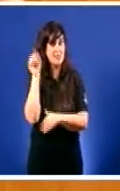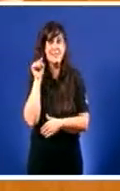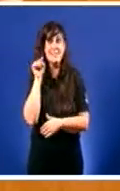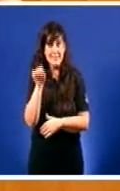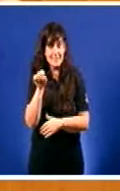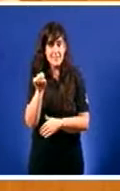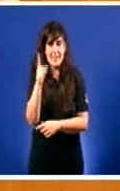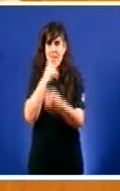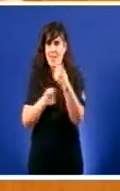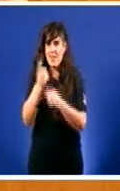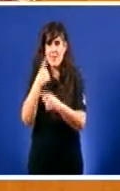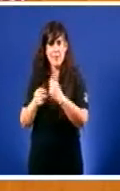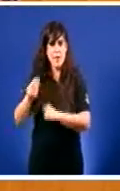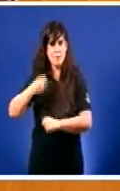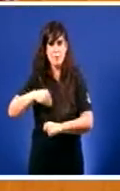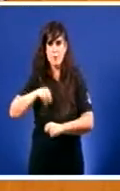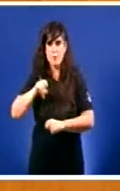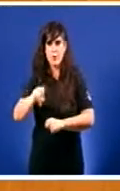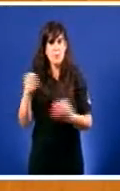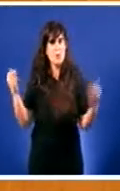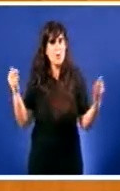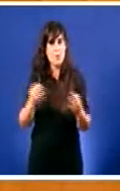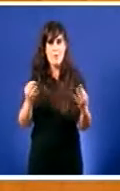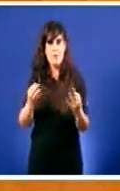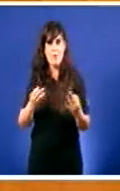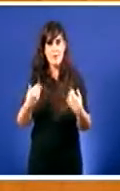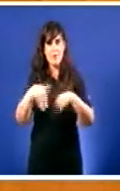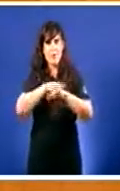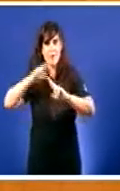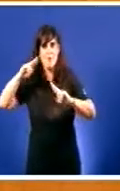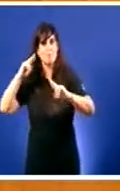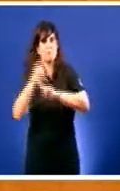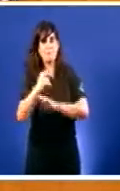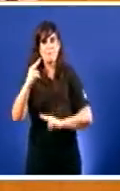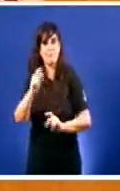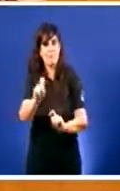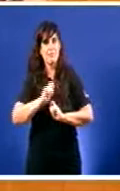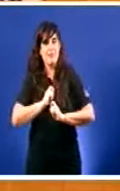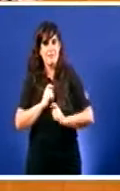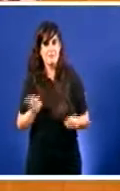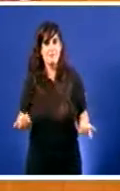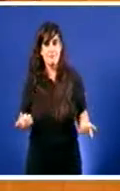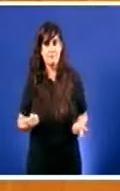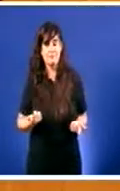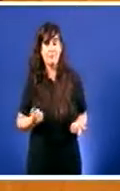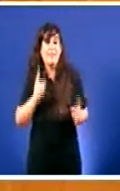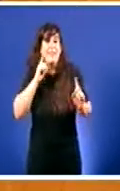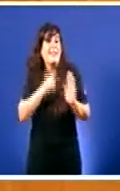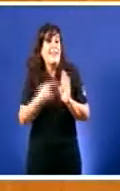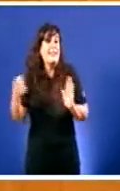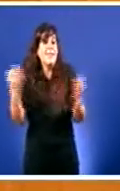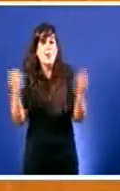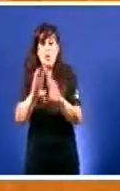só ese dato debería de facer reaccionar o goberno galego A non ser que o Partido Popular